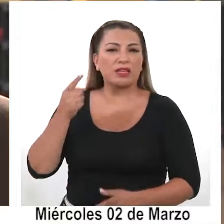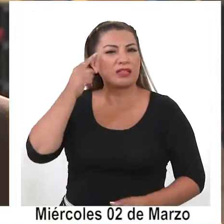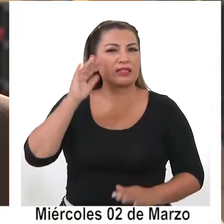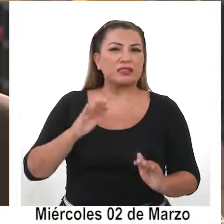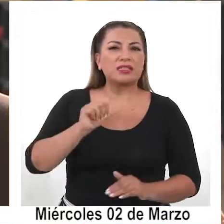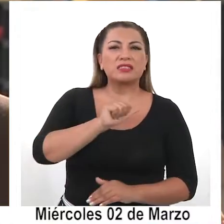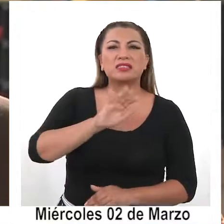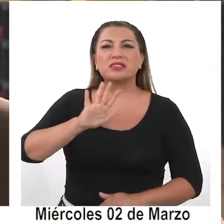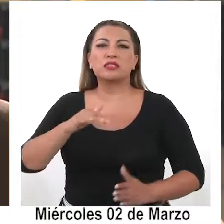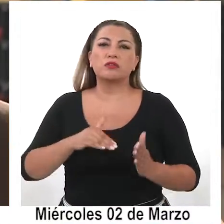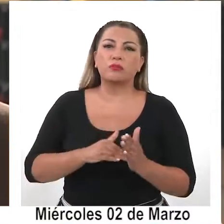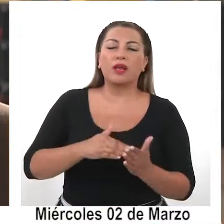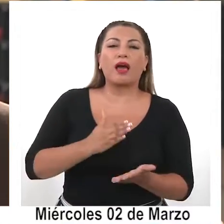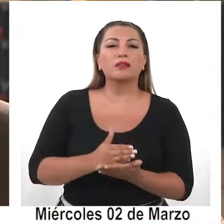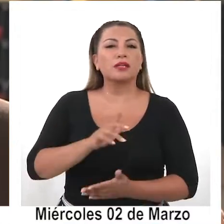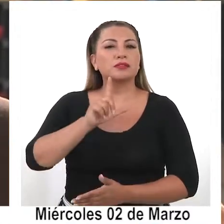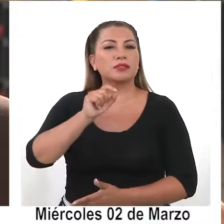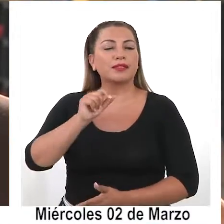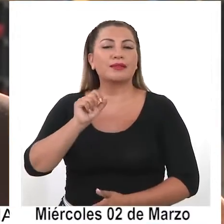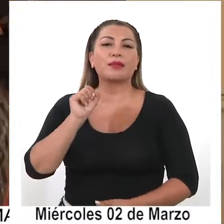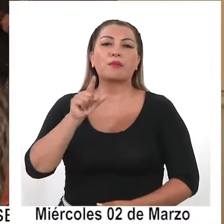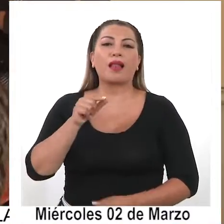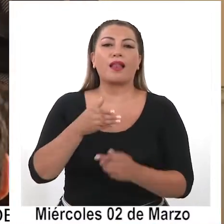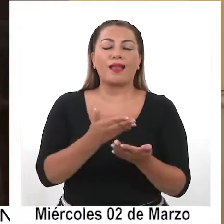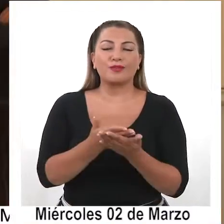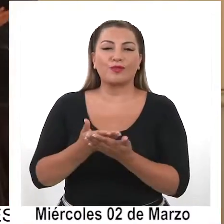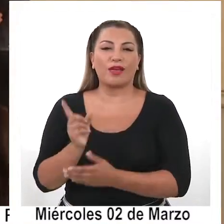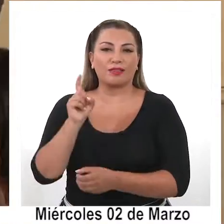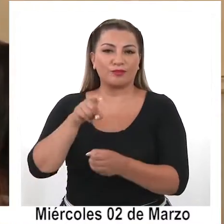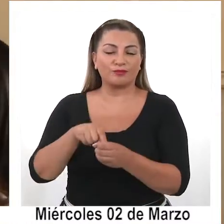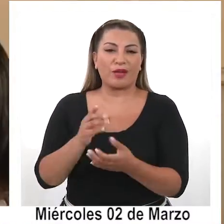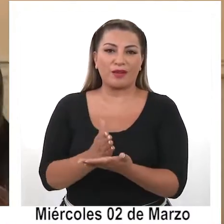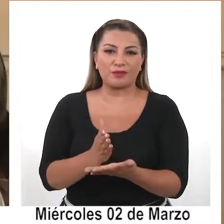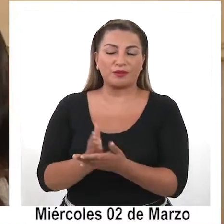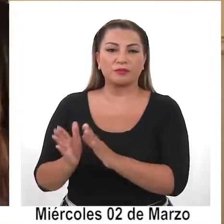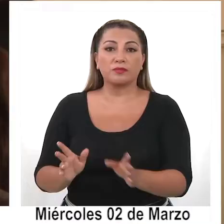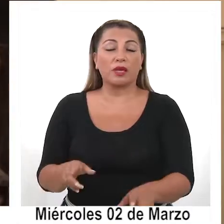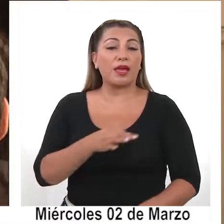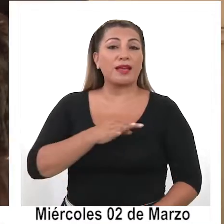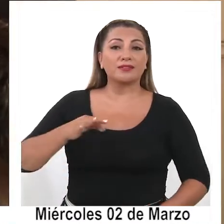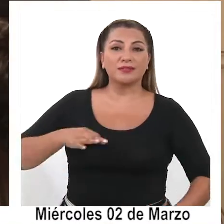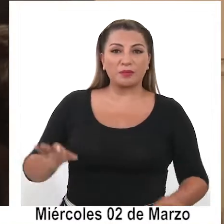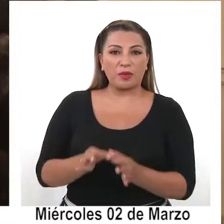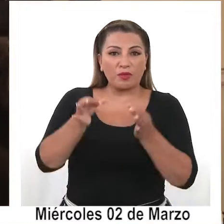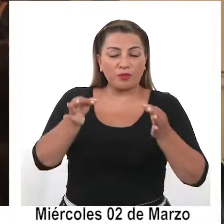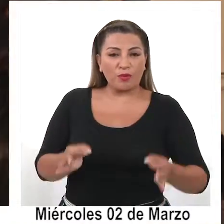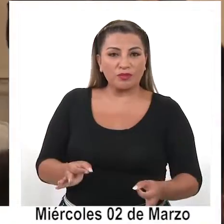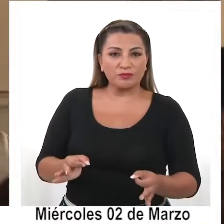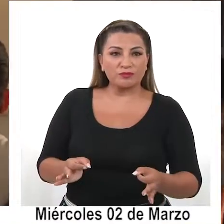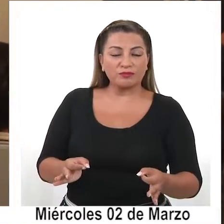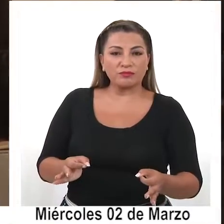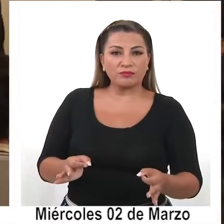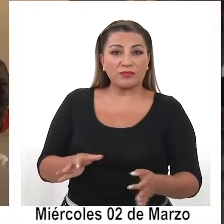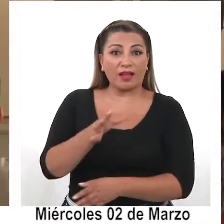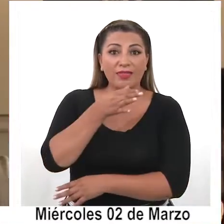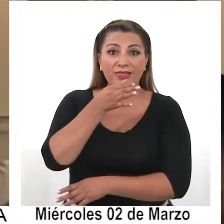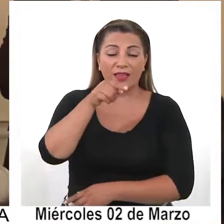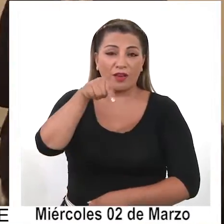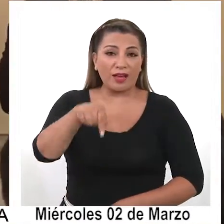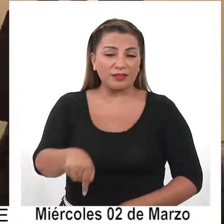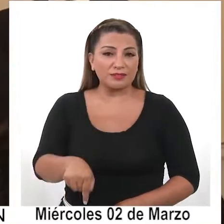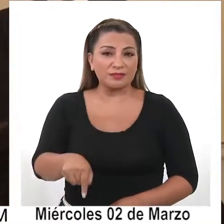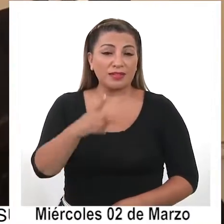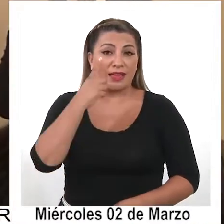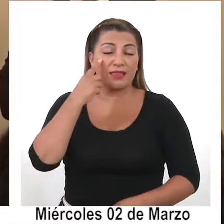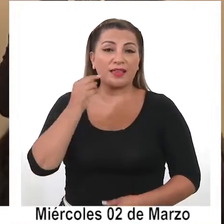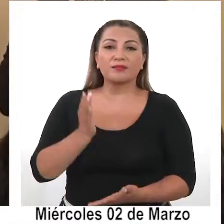entre 65.000 y 70.000 alumnos en las paulas. La Autoridad Regional de Educación sostuvo que en esta